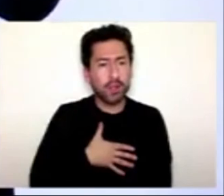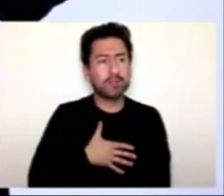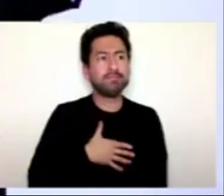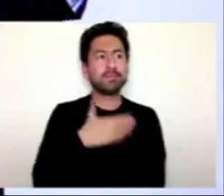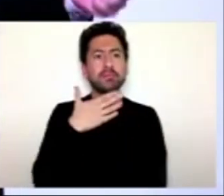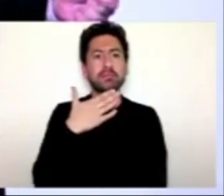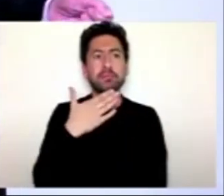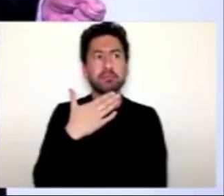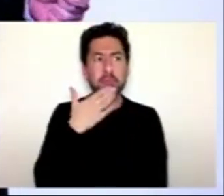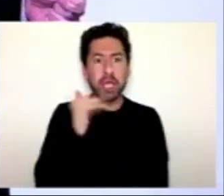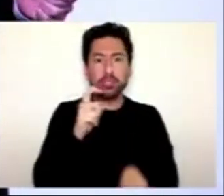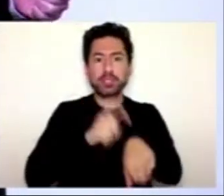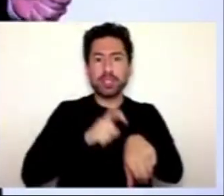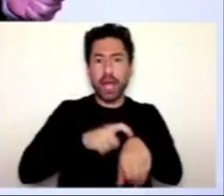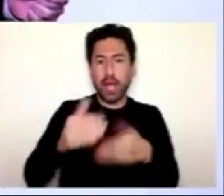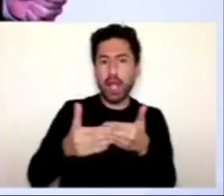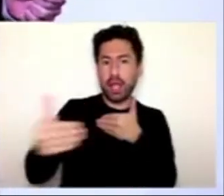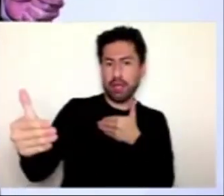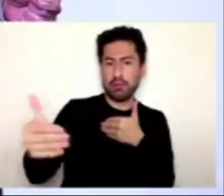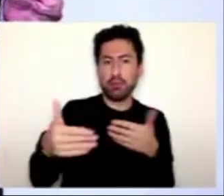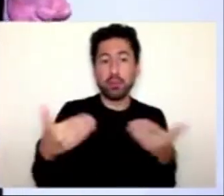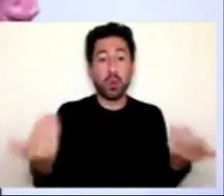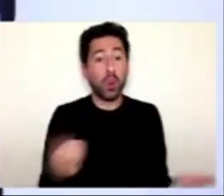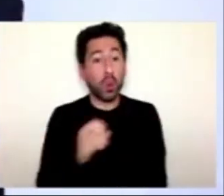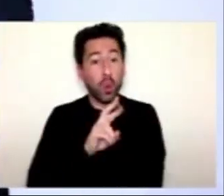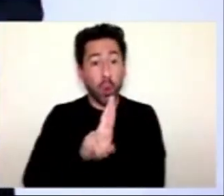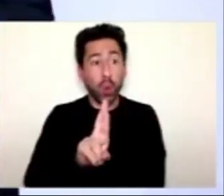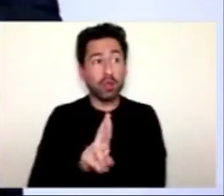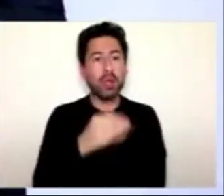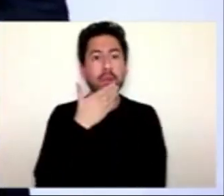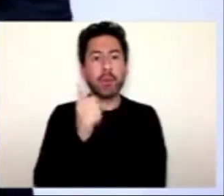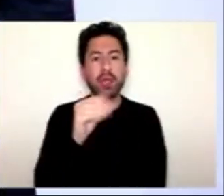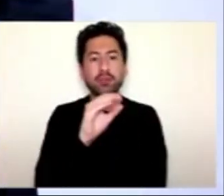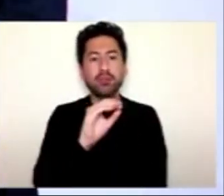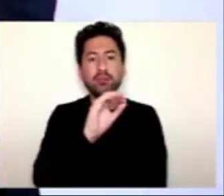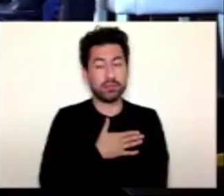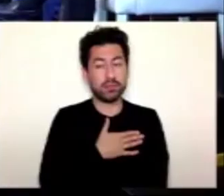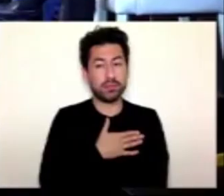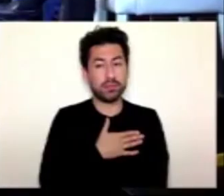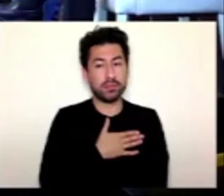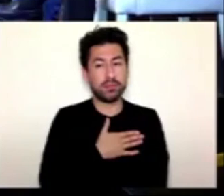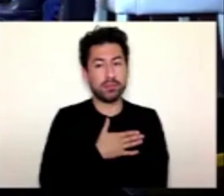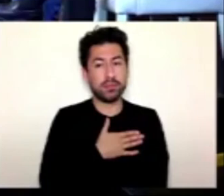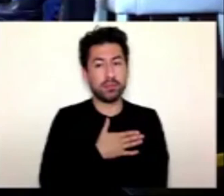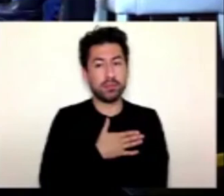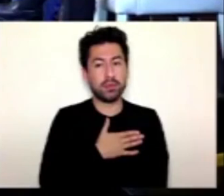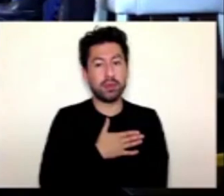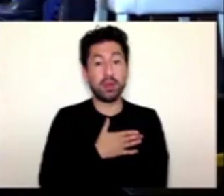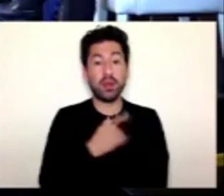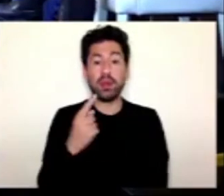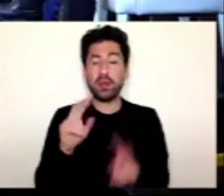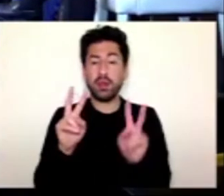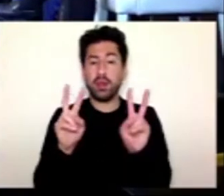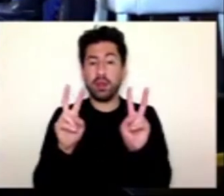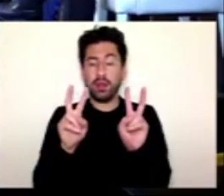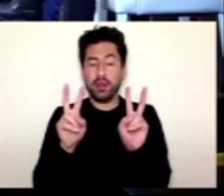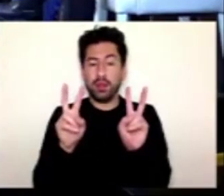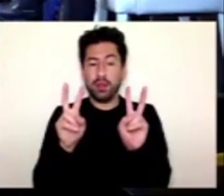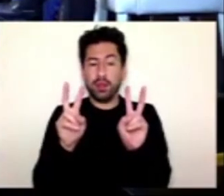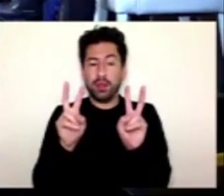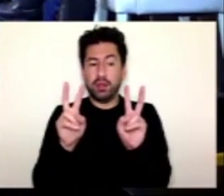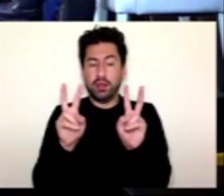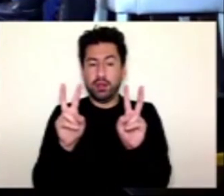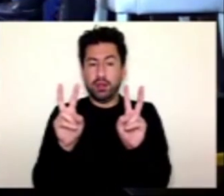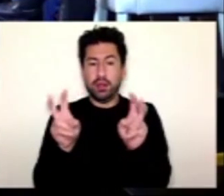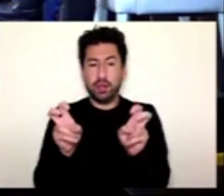o mejores tasas de interés para que esos recursos se dediquen a un tema específico? Marcos Medina,